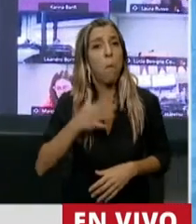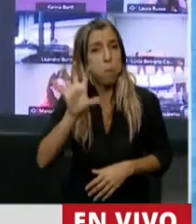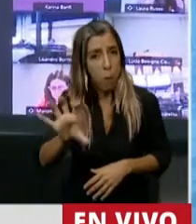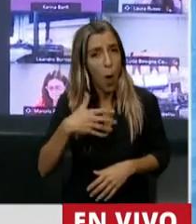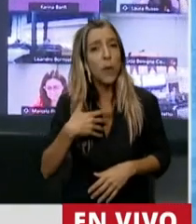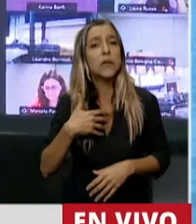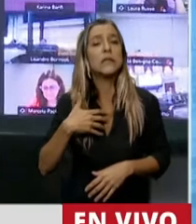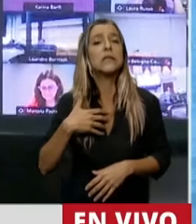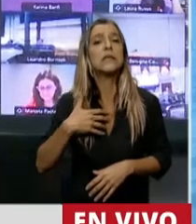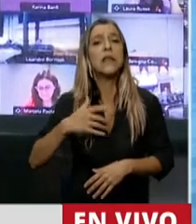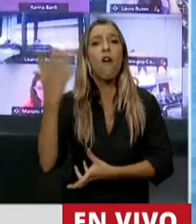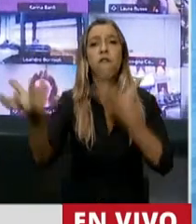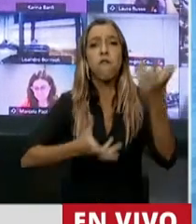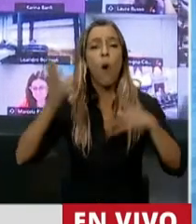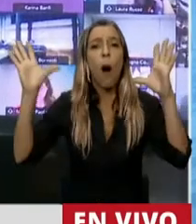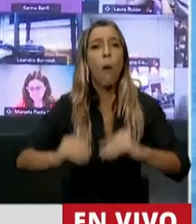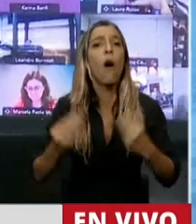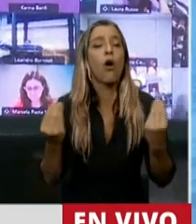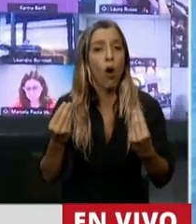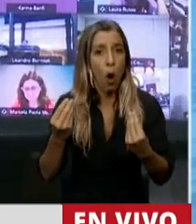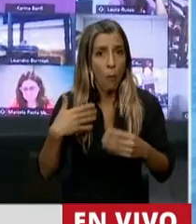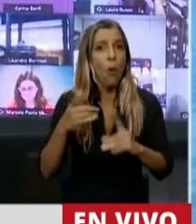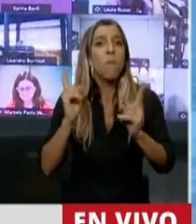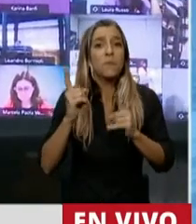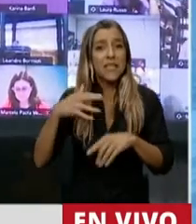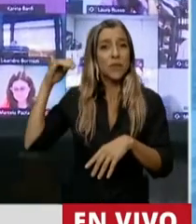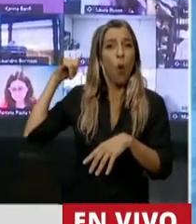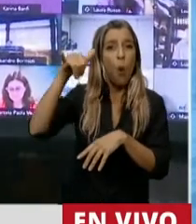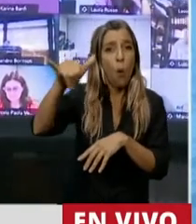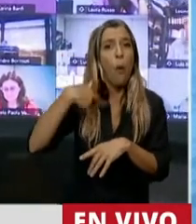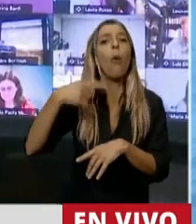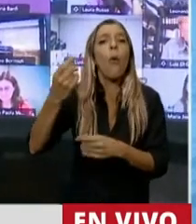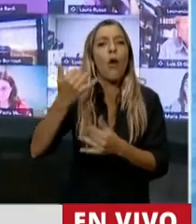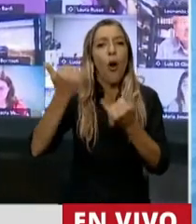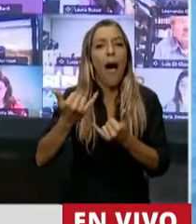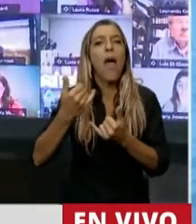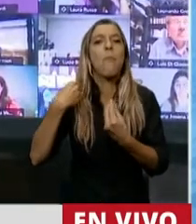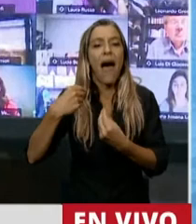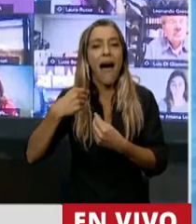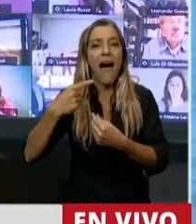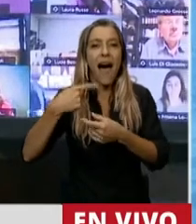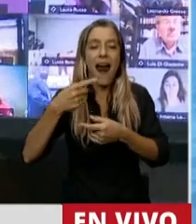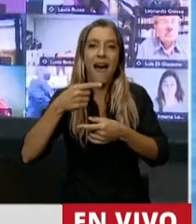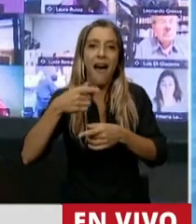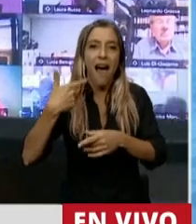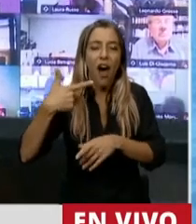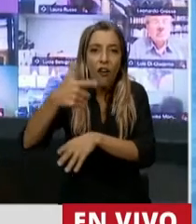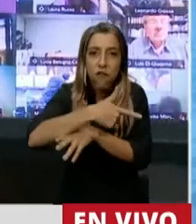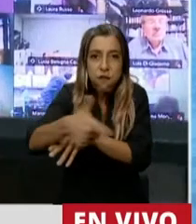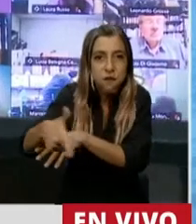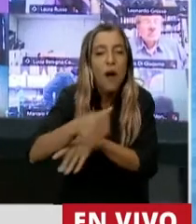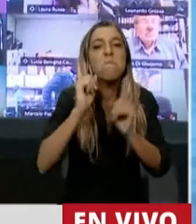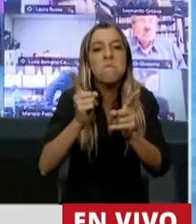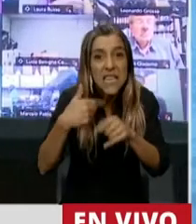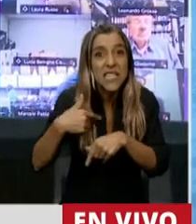fumigan, porque no tenemos aviones hidrantes, y porque en la región tampoco hay aviones hidrantes. Ahora, mire usted lo que es el presupuesto desde